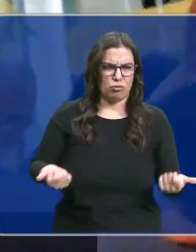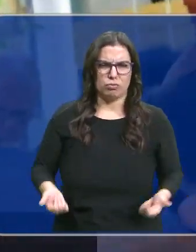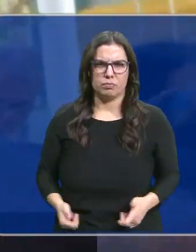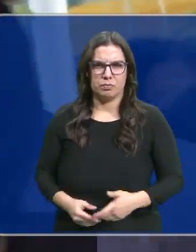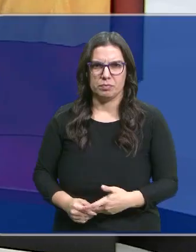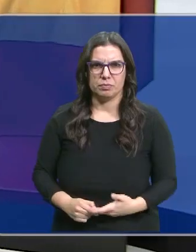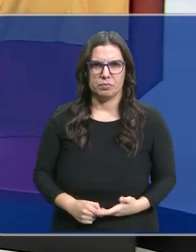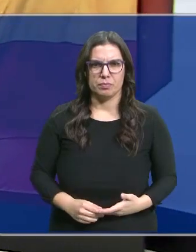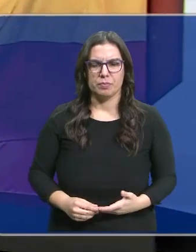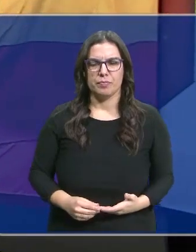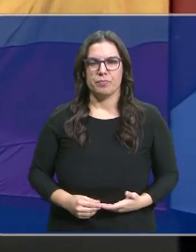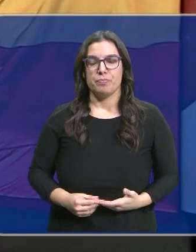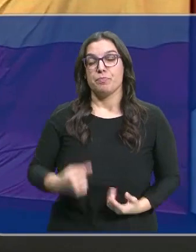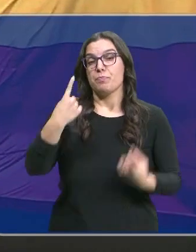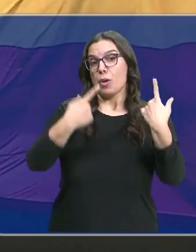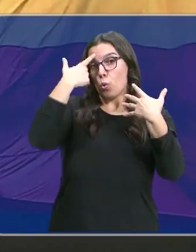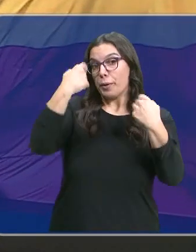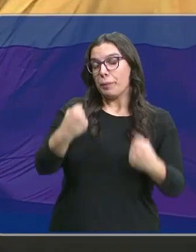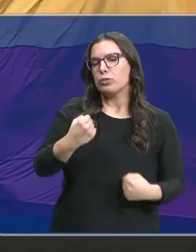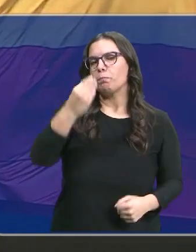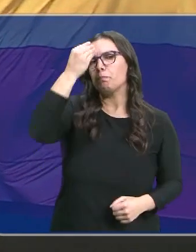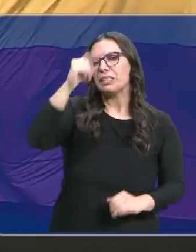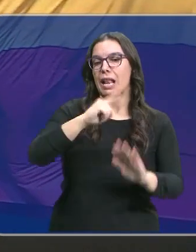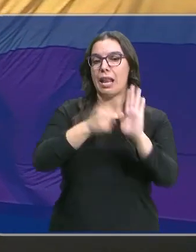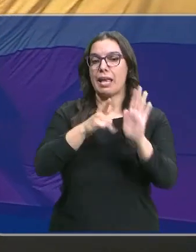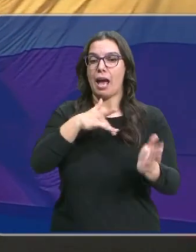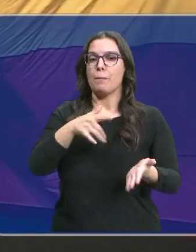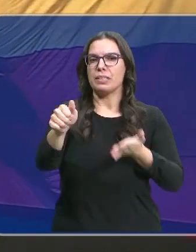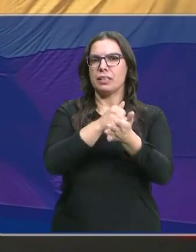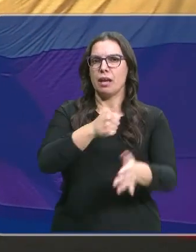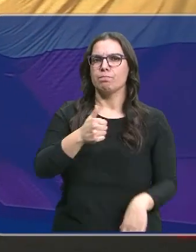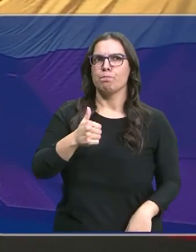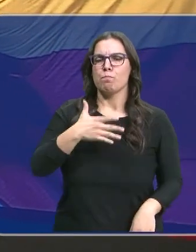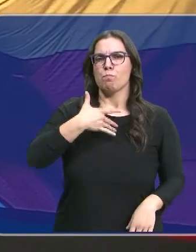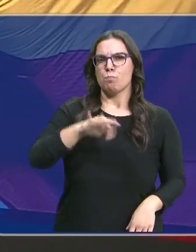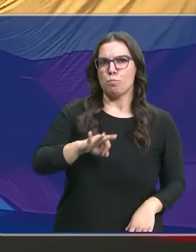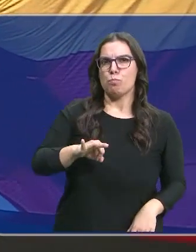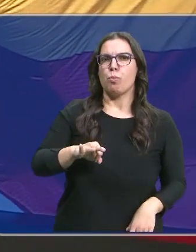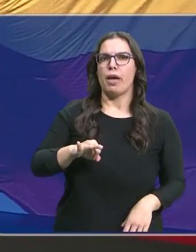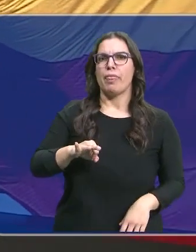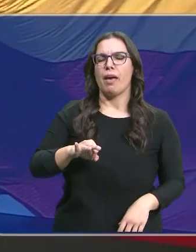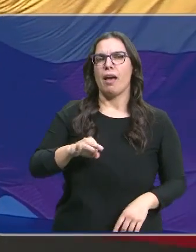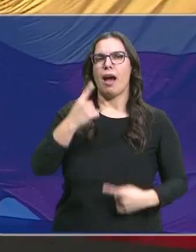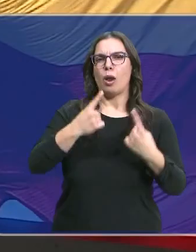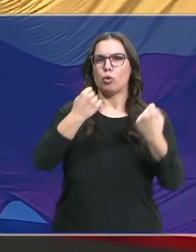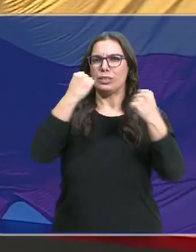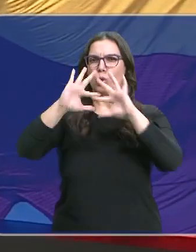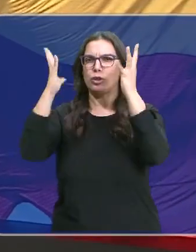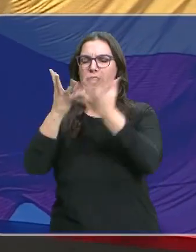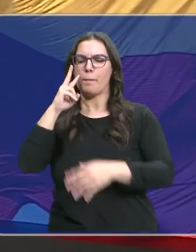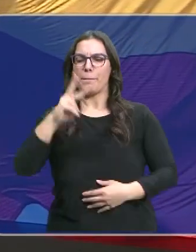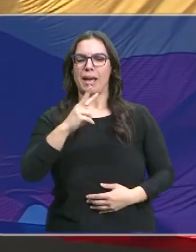un problema. Algunos expertos creen que la ley de amnistía puede perjudicar la percepción de España que tienen organismos e instituciones